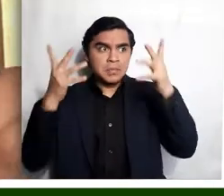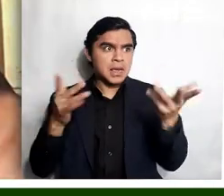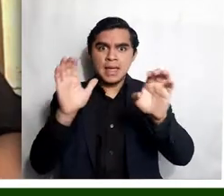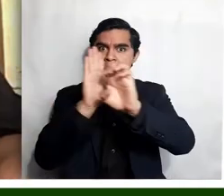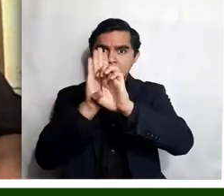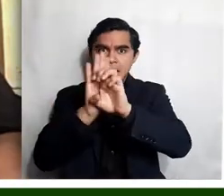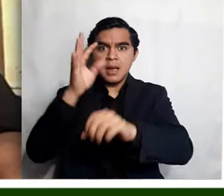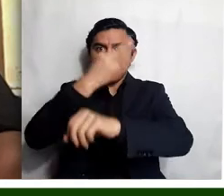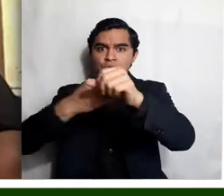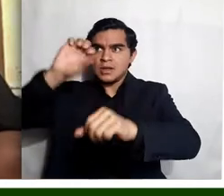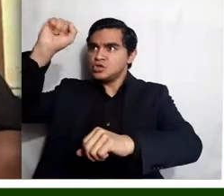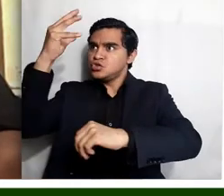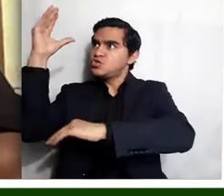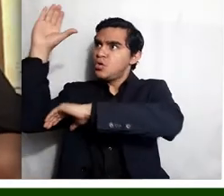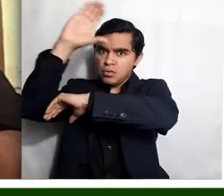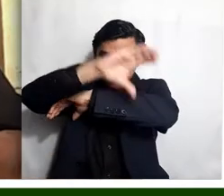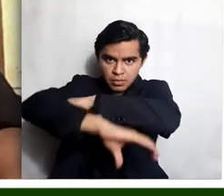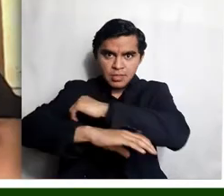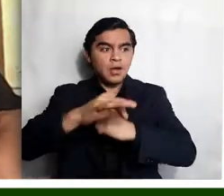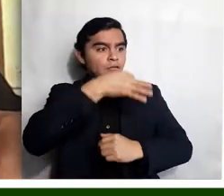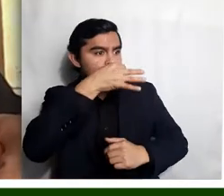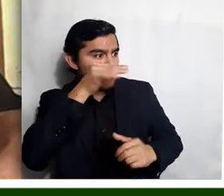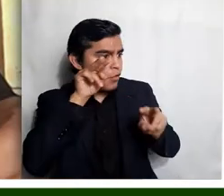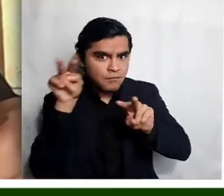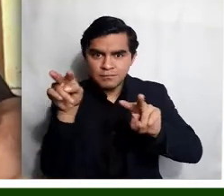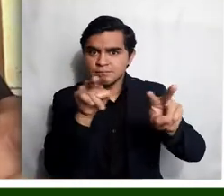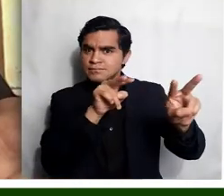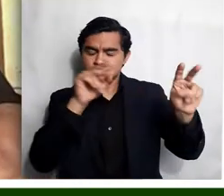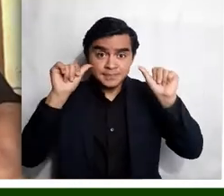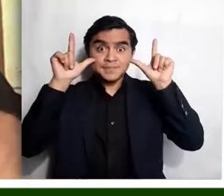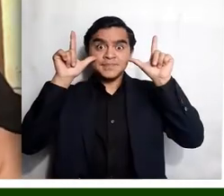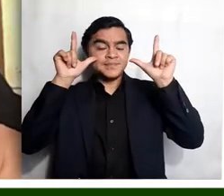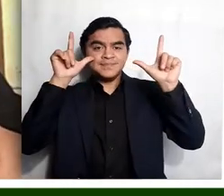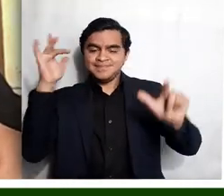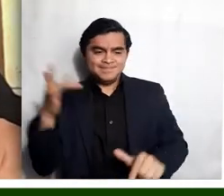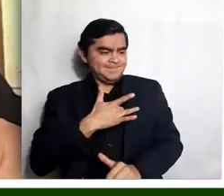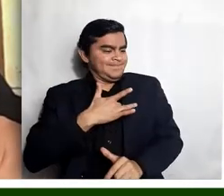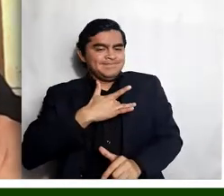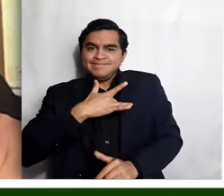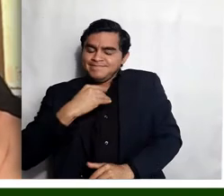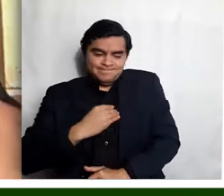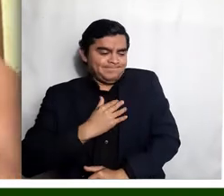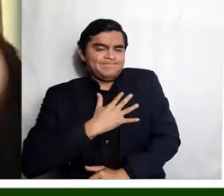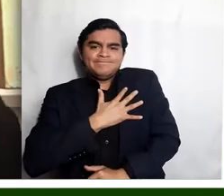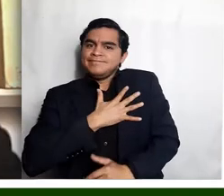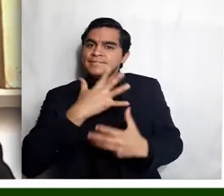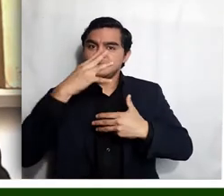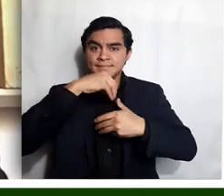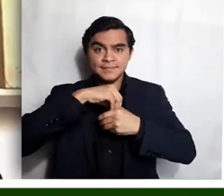ejemplo, ver un atardecer, ver una flor, eso nos causa a nosotros asombro y nos hace conmovernos y inmediato.